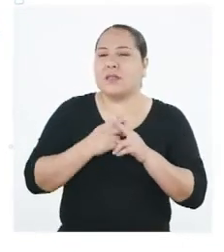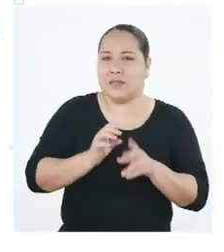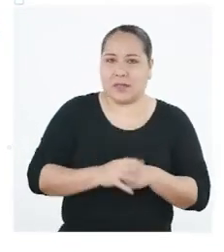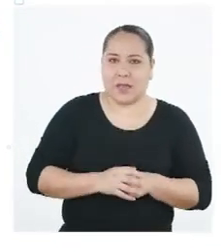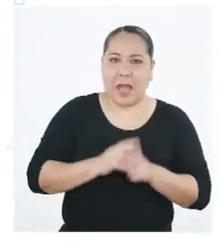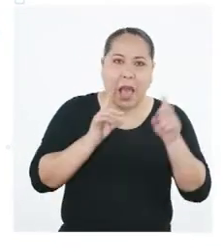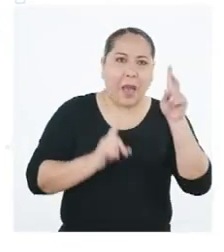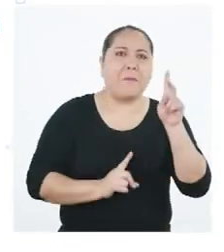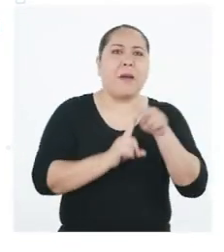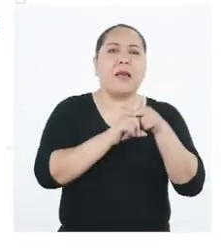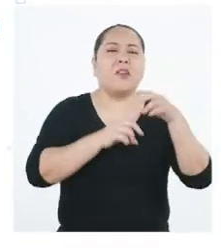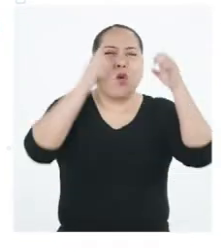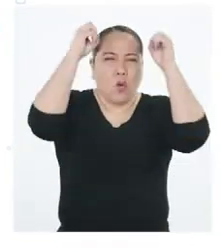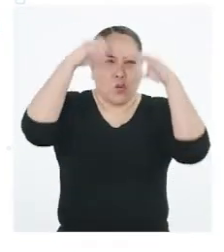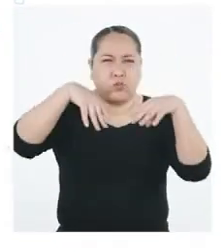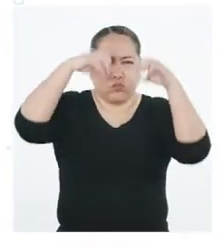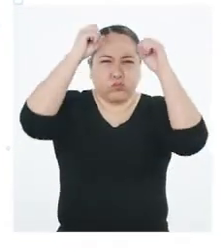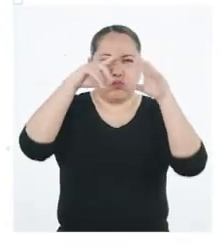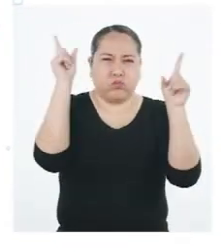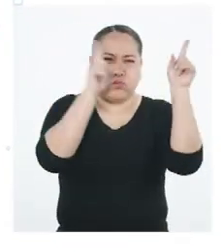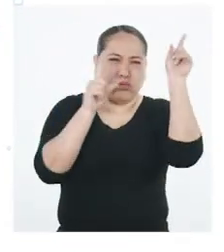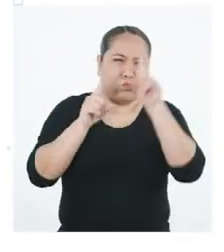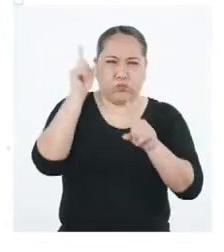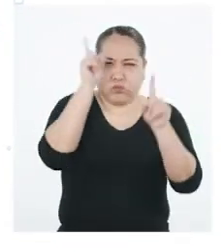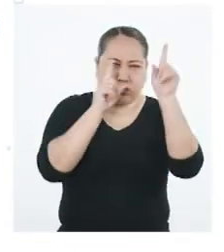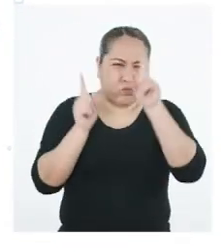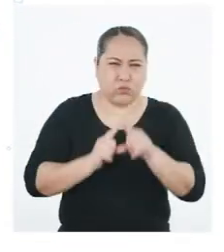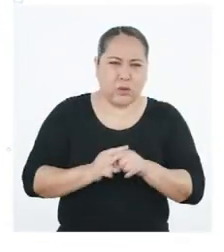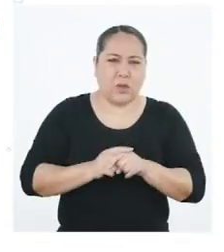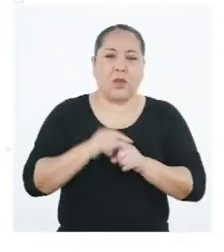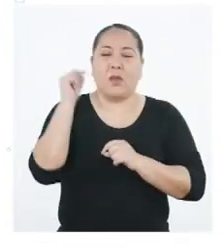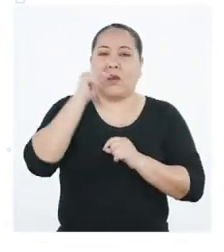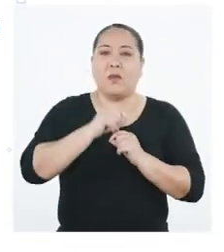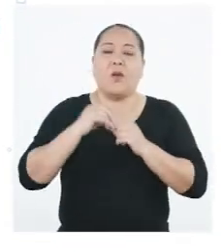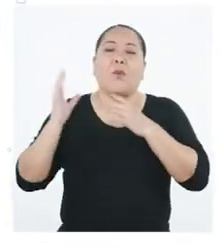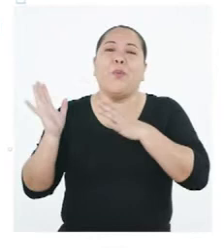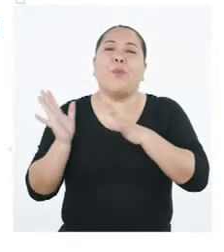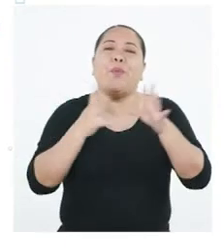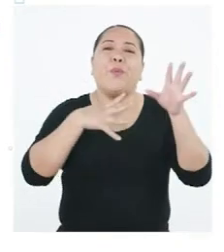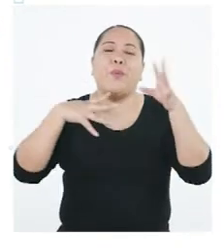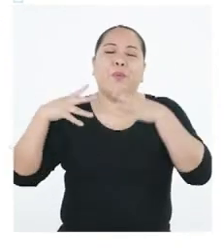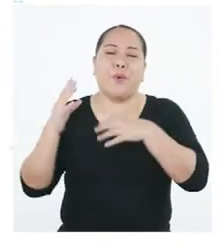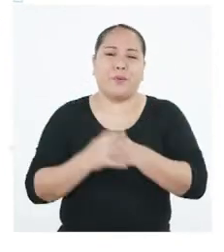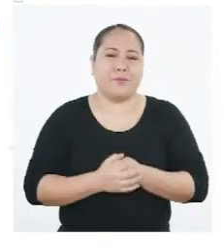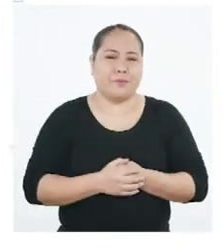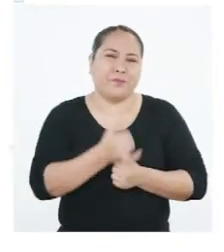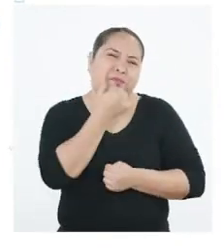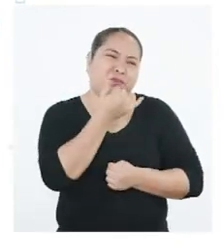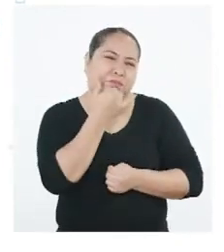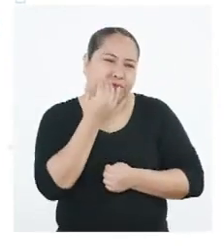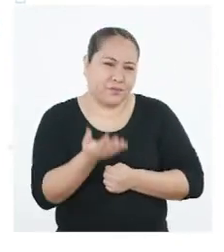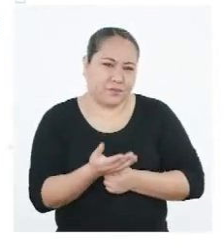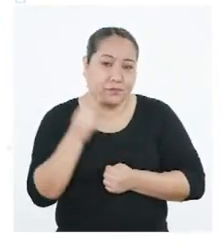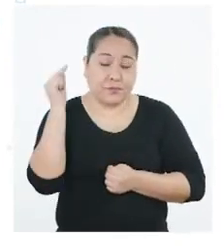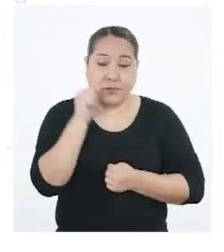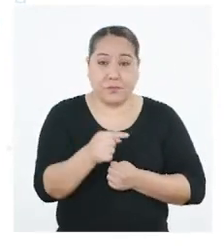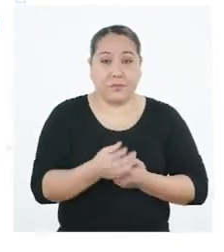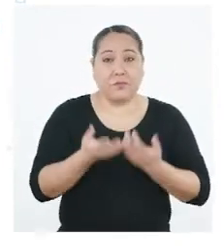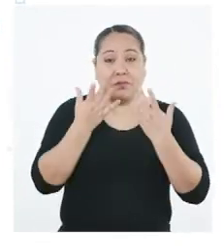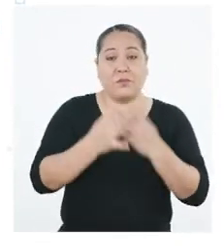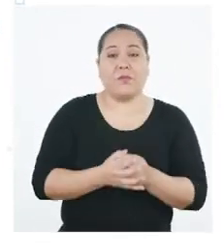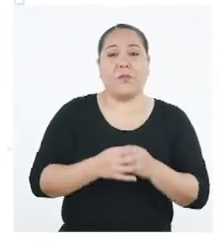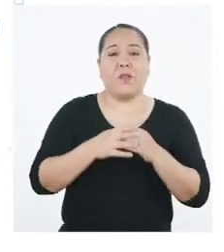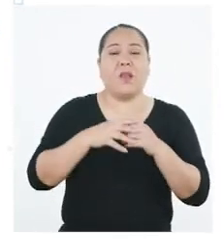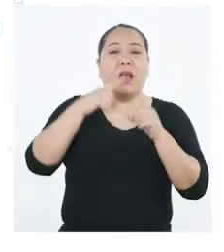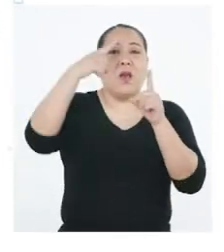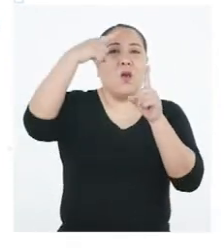Aparece con lluvias torrenciales, tormentas eléctricas y ráfagas de viento. ¿Qué ocasiona? Este fenómeno produce